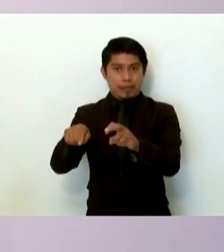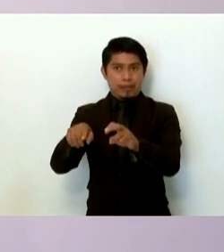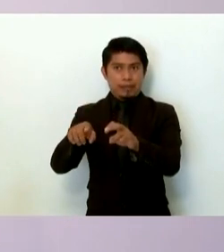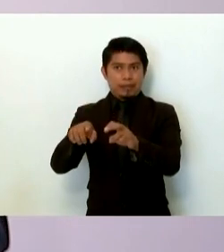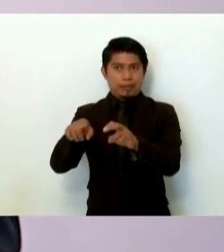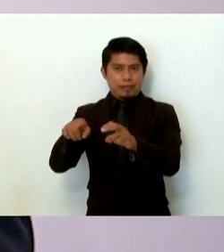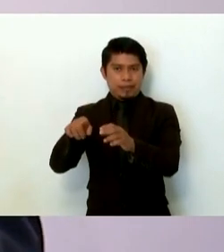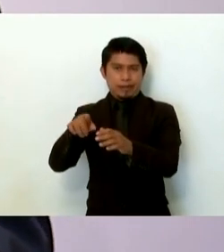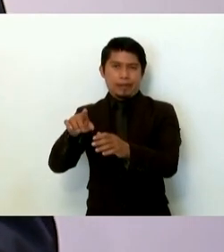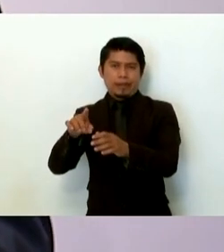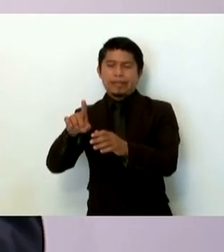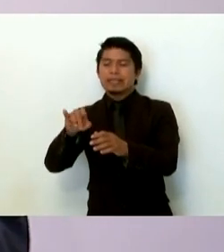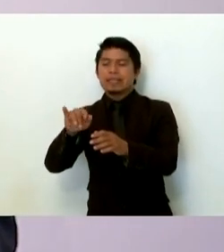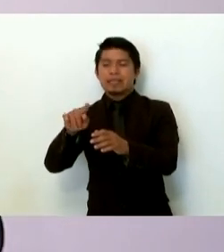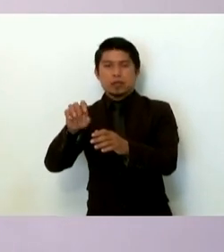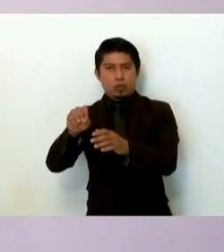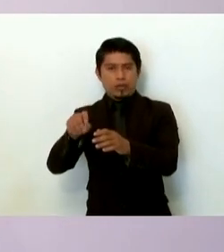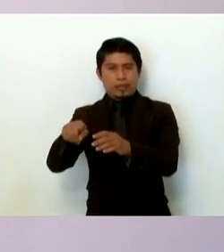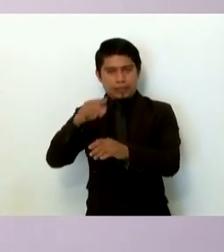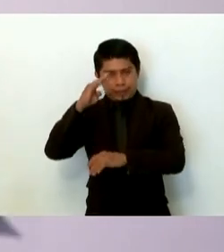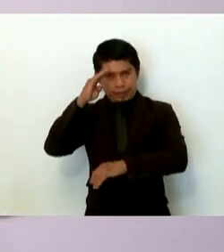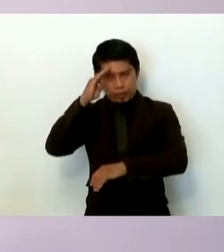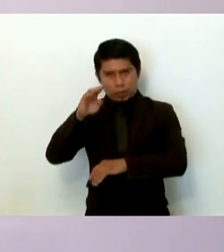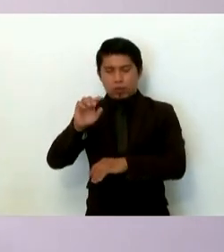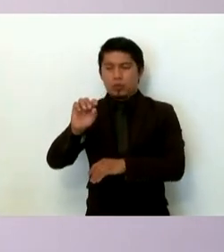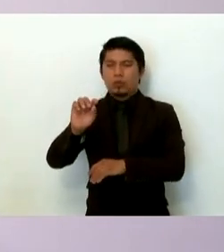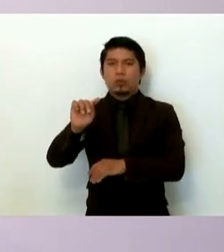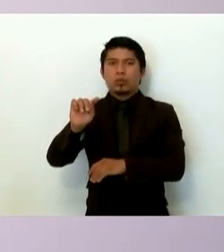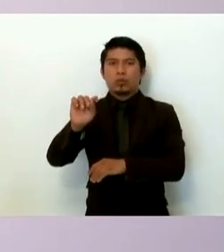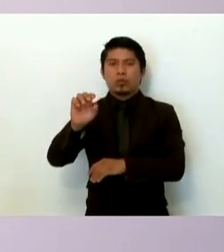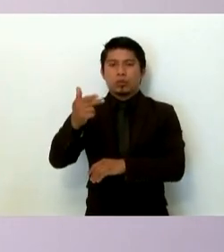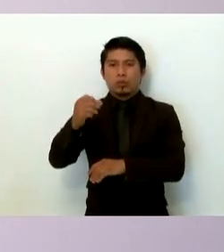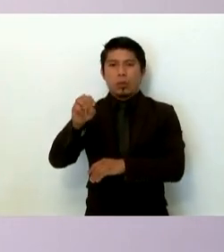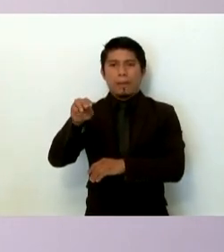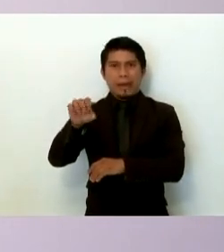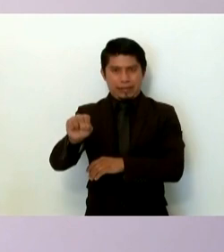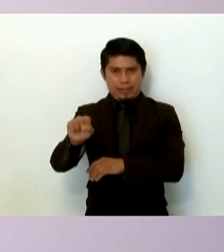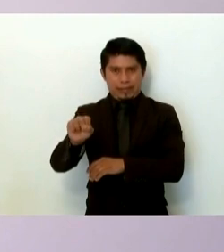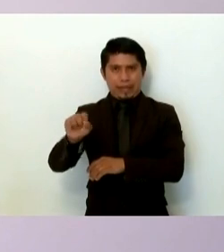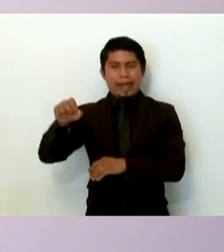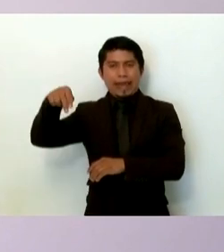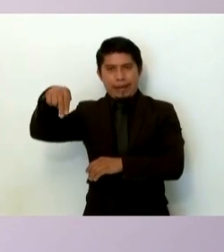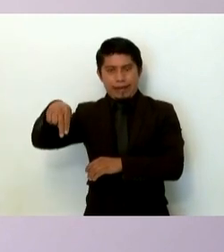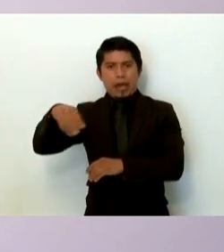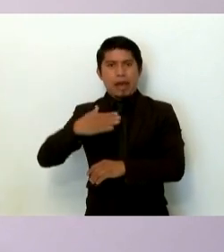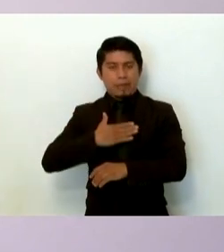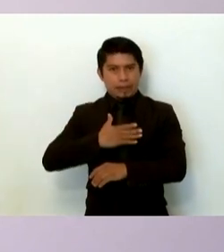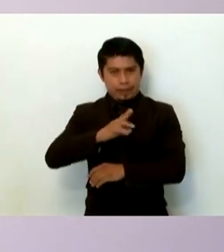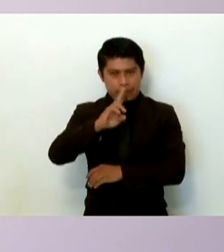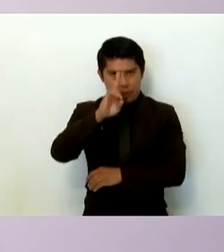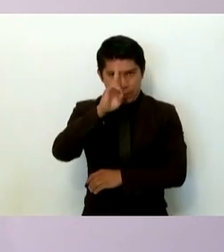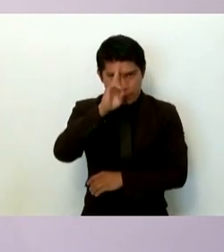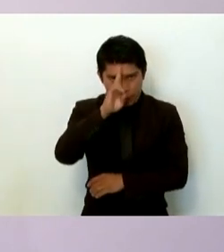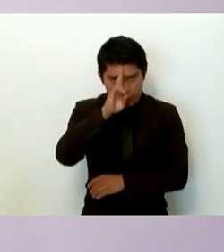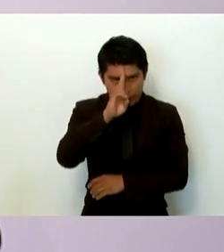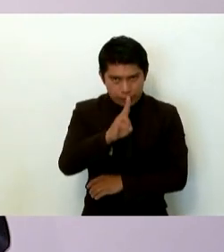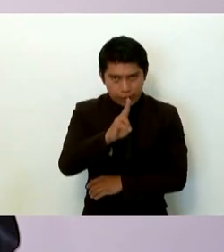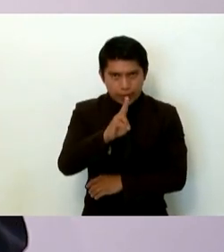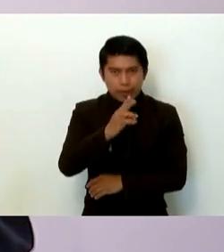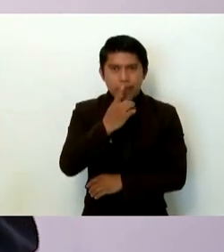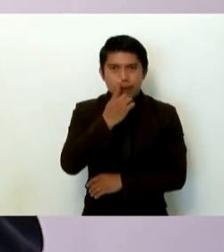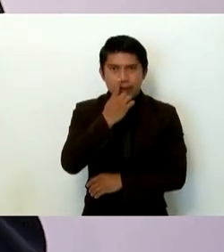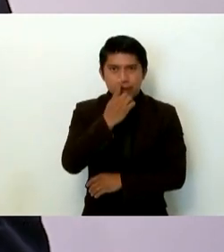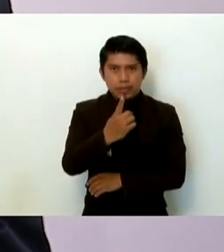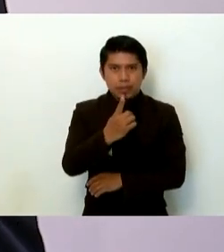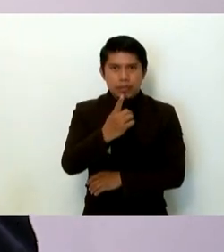a la sede de México, al señor Tomás N., en donde se me prohíbe decir